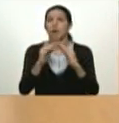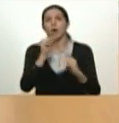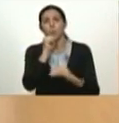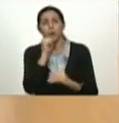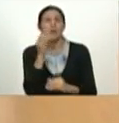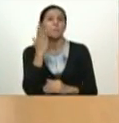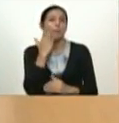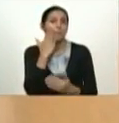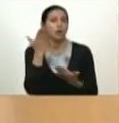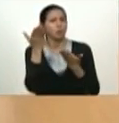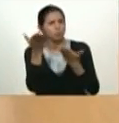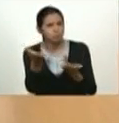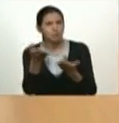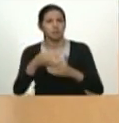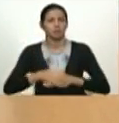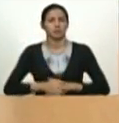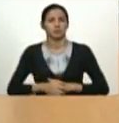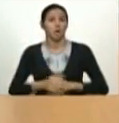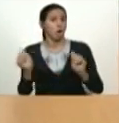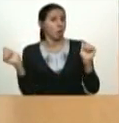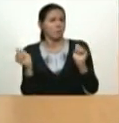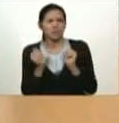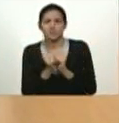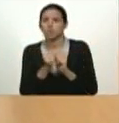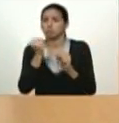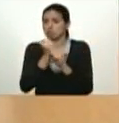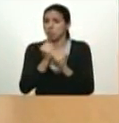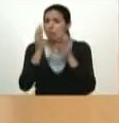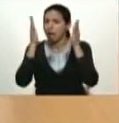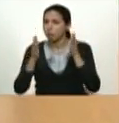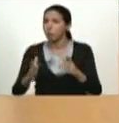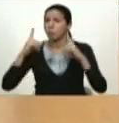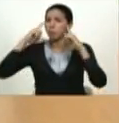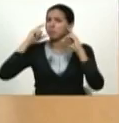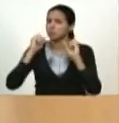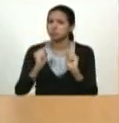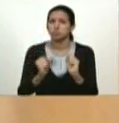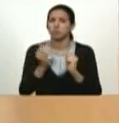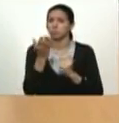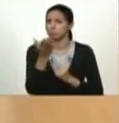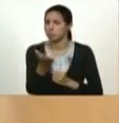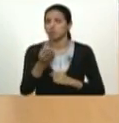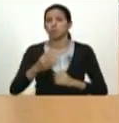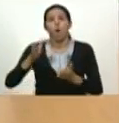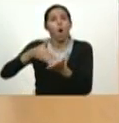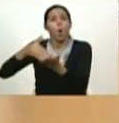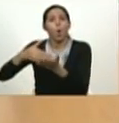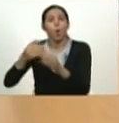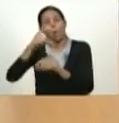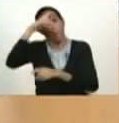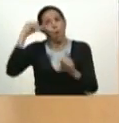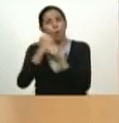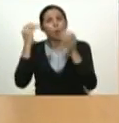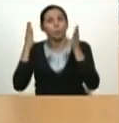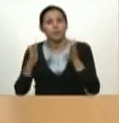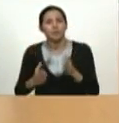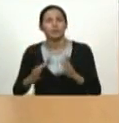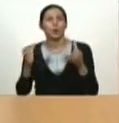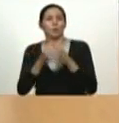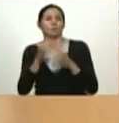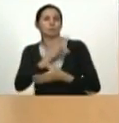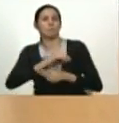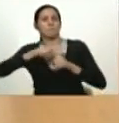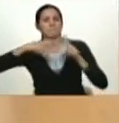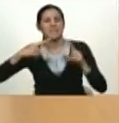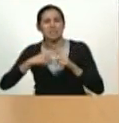a usted querido compatriota trabajador profesional obrero a la clase media venezolana a la clase obrera